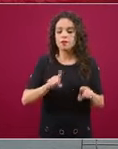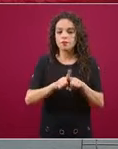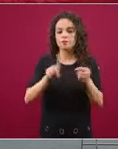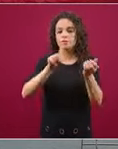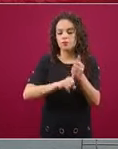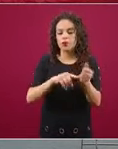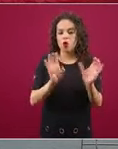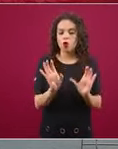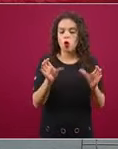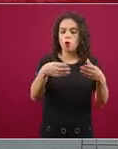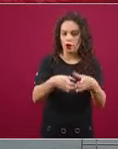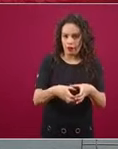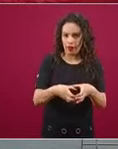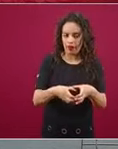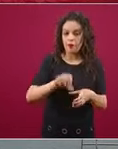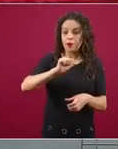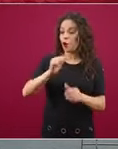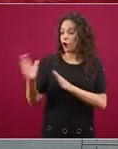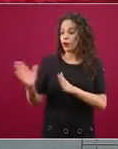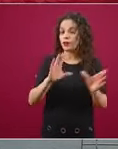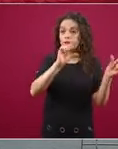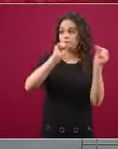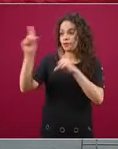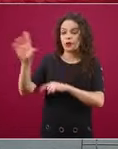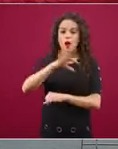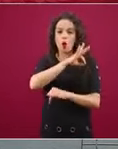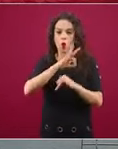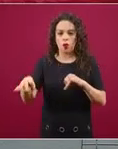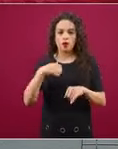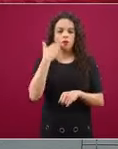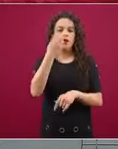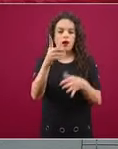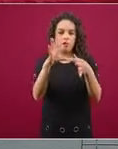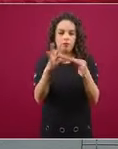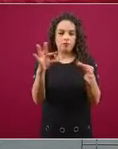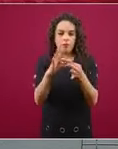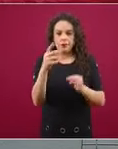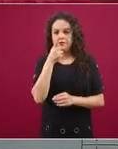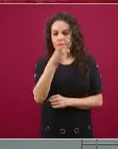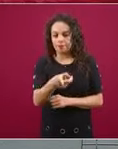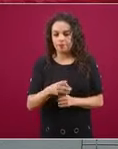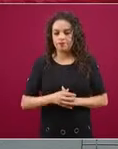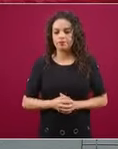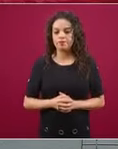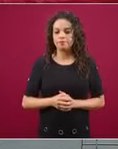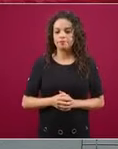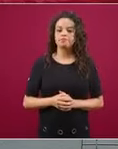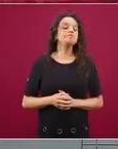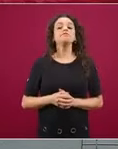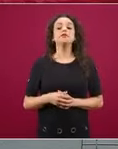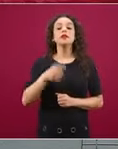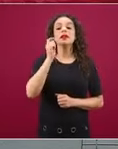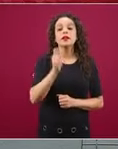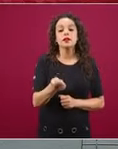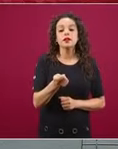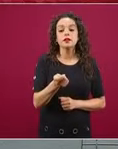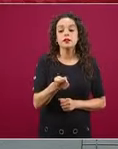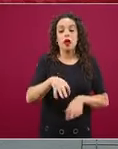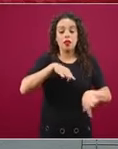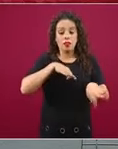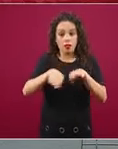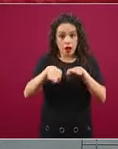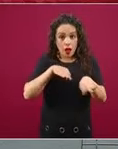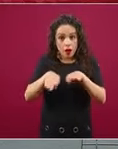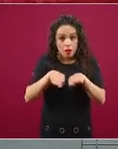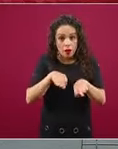Para terminar, quiero comentarles que nuestros principios que estamos trabajando desde